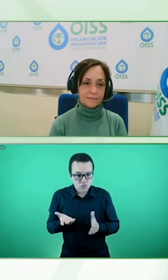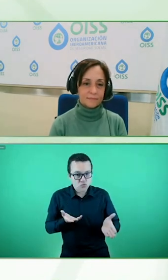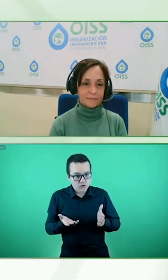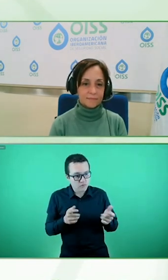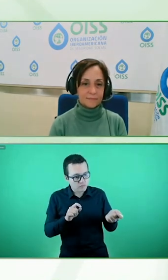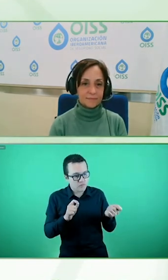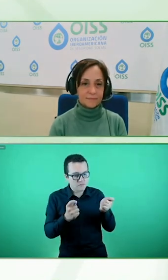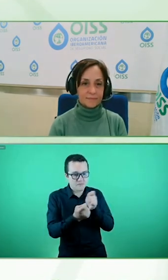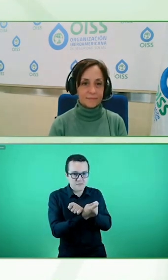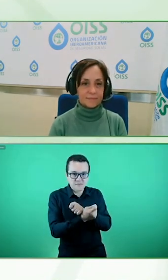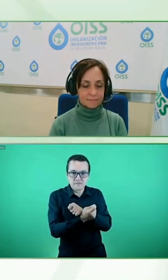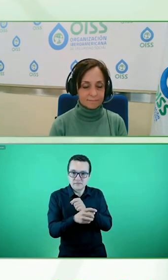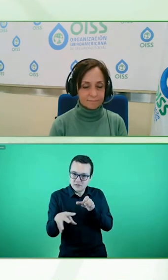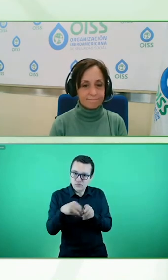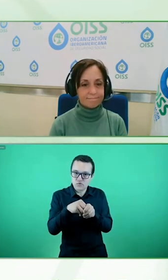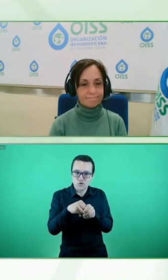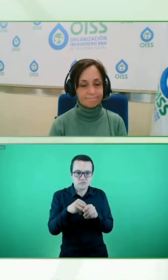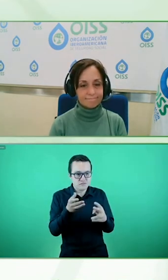accesibles